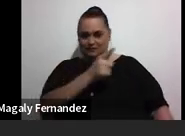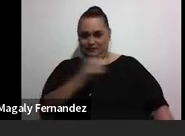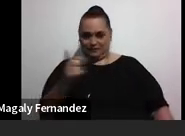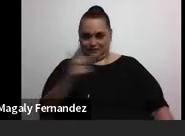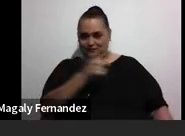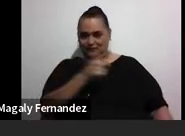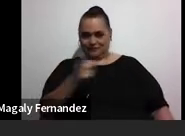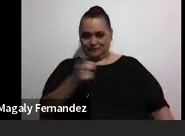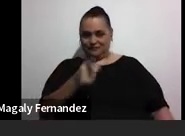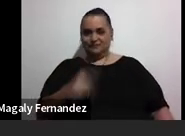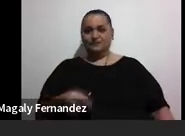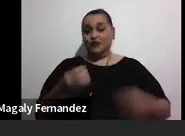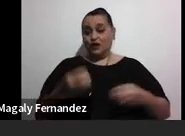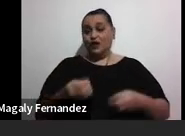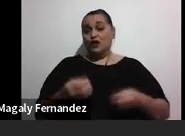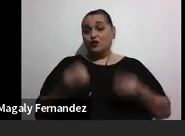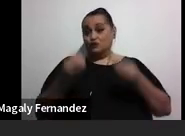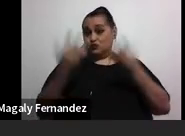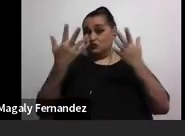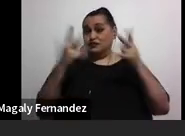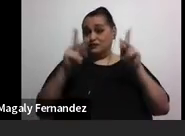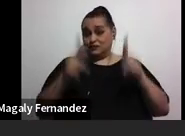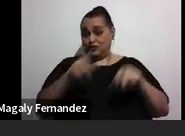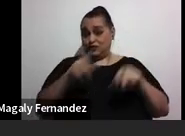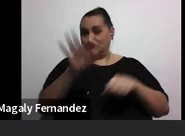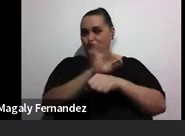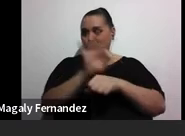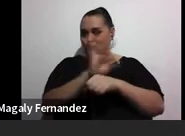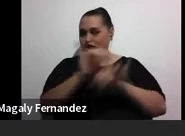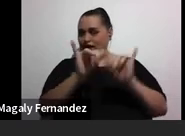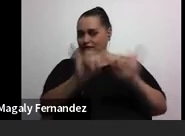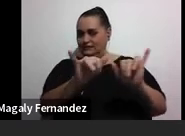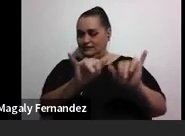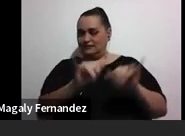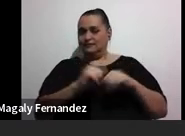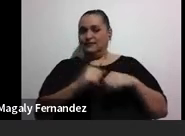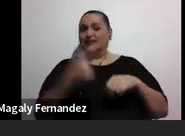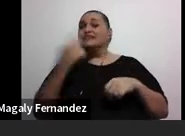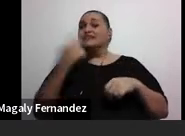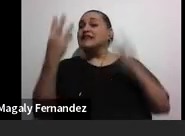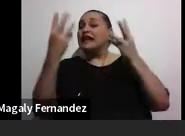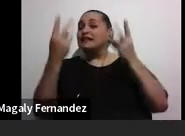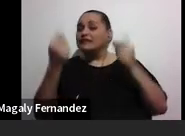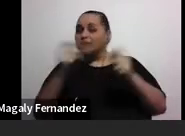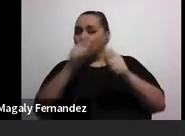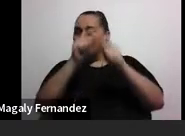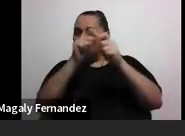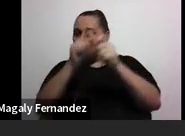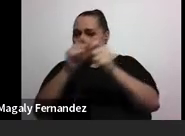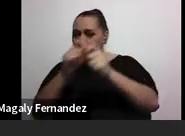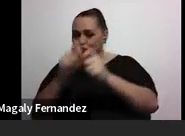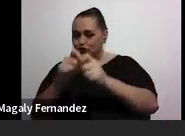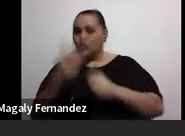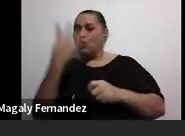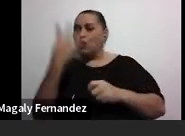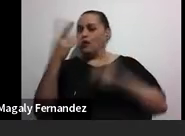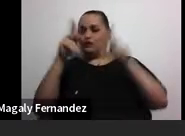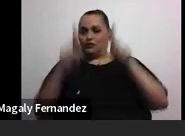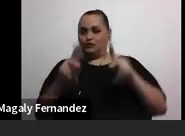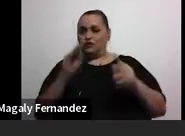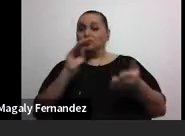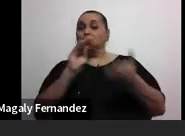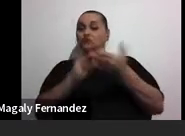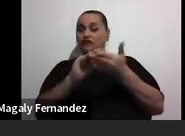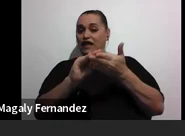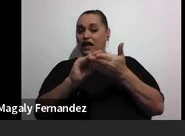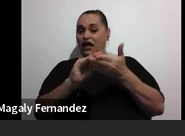Bueno, mucha persona, esto funciona así. Dice la cantidad de puntos. Cuatro personas pusieron, creo que